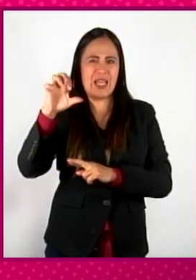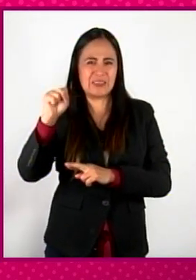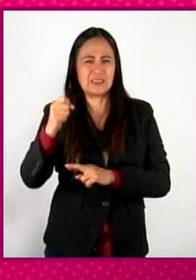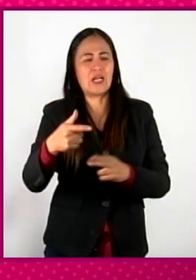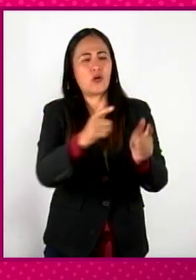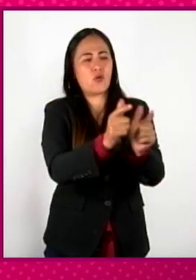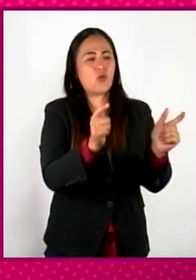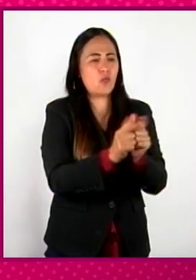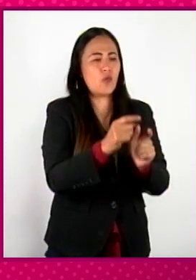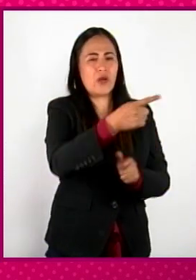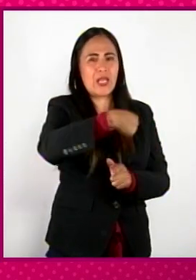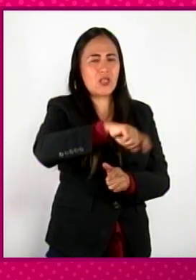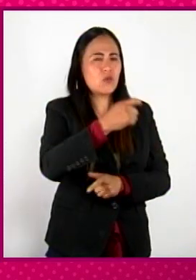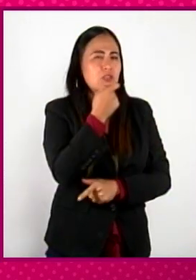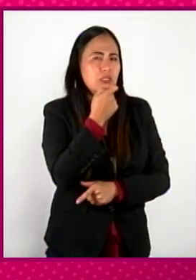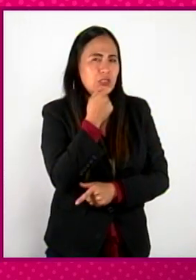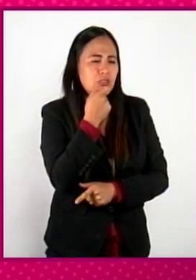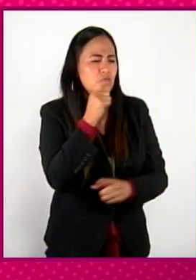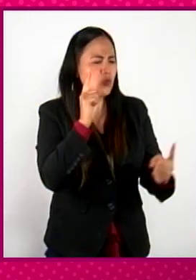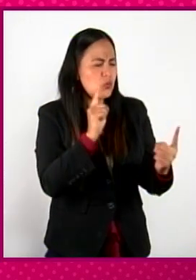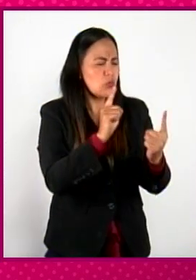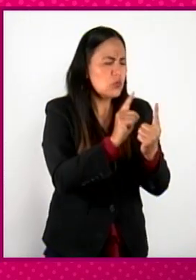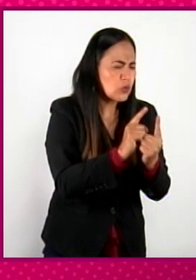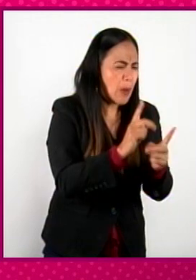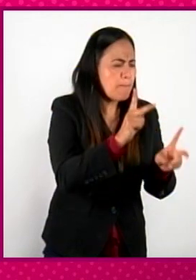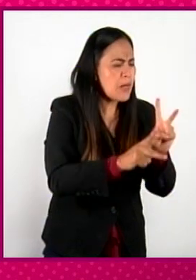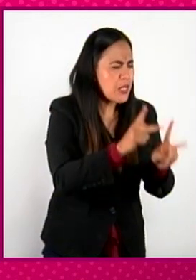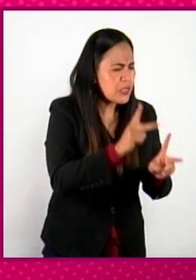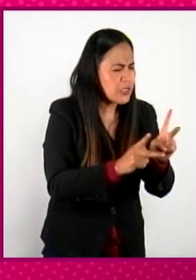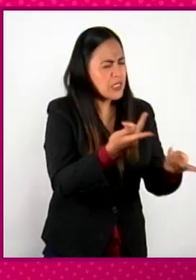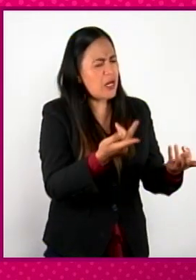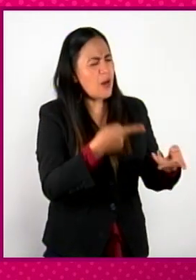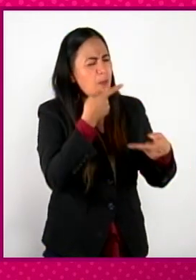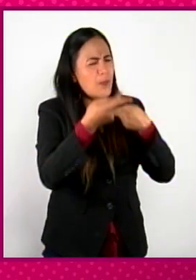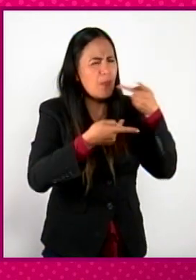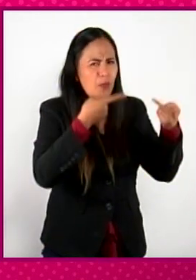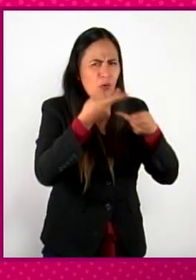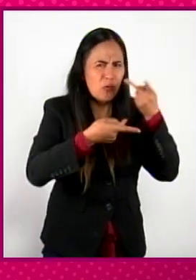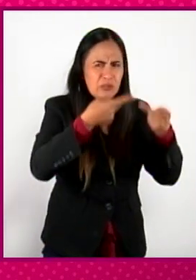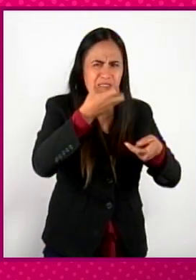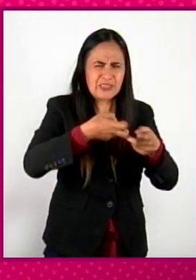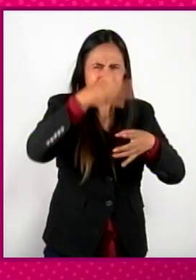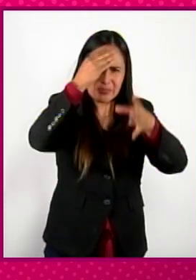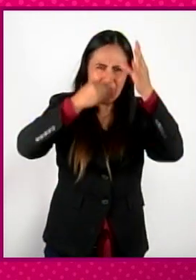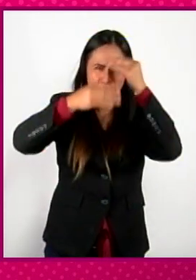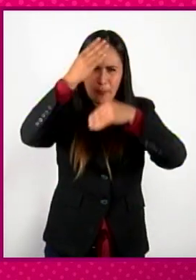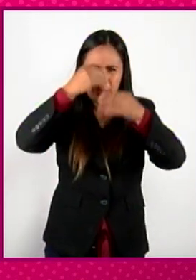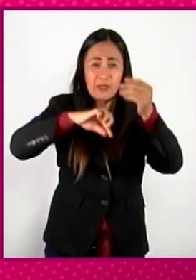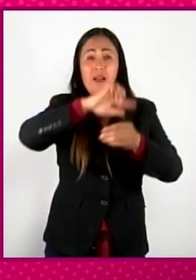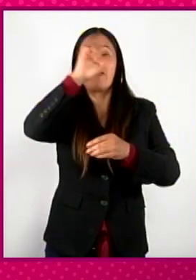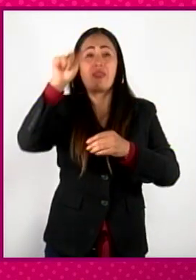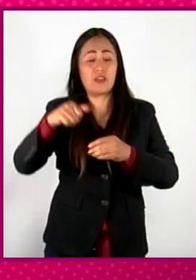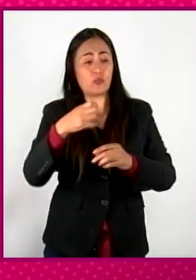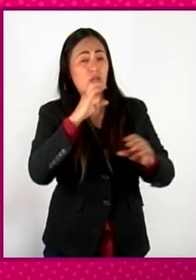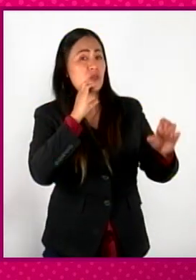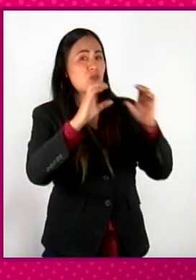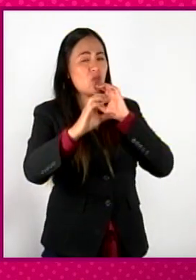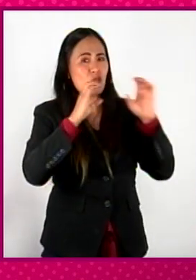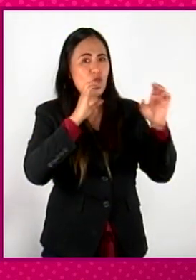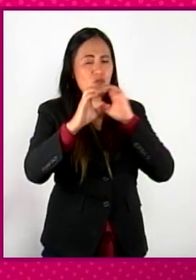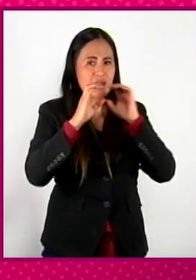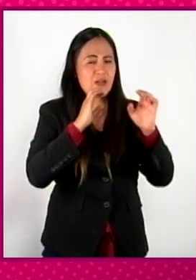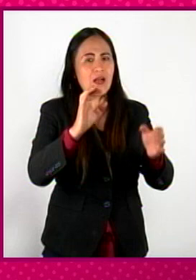escuchar cómo jugaban, cómo hablaban y aprender las palabras para ellos poderse comunicar con los indígenas.